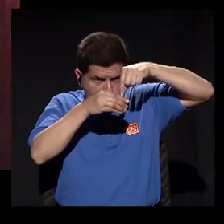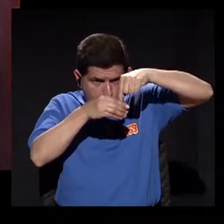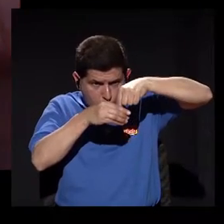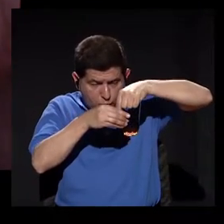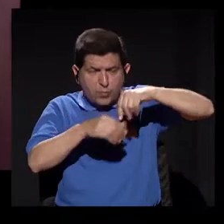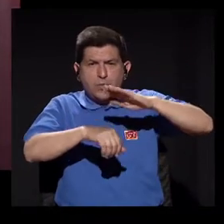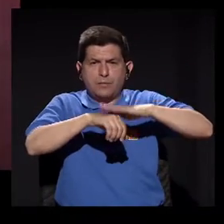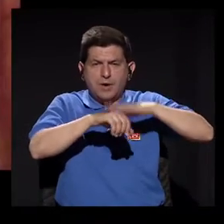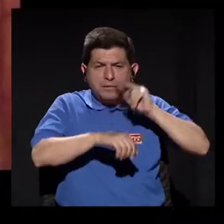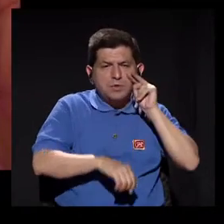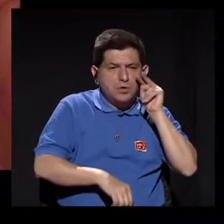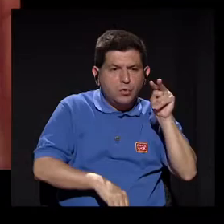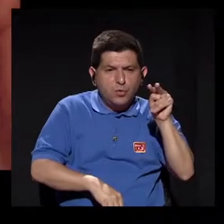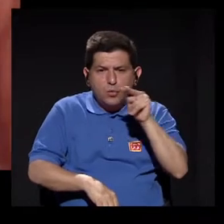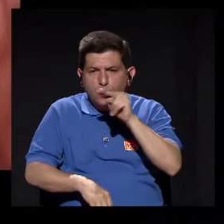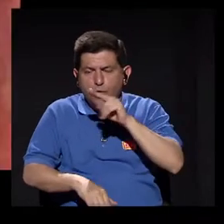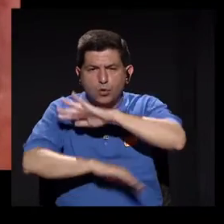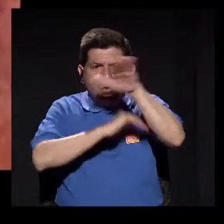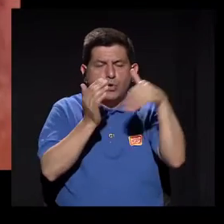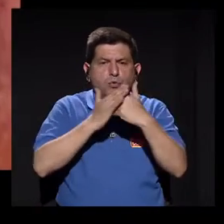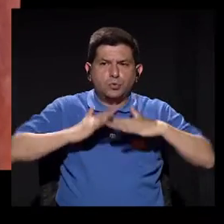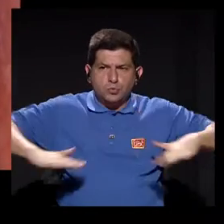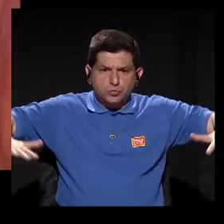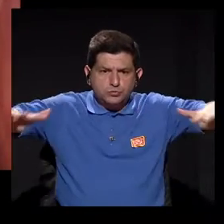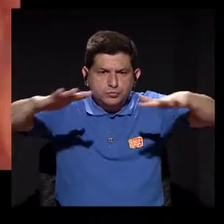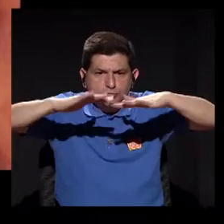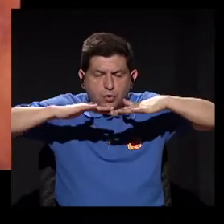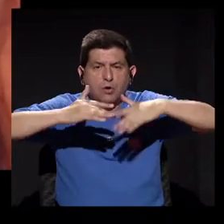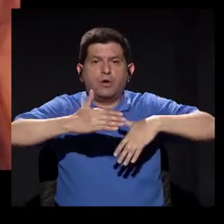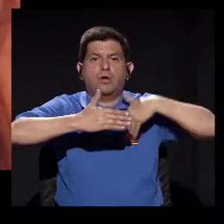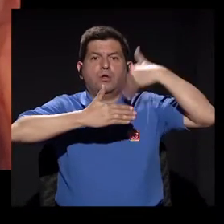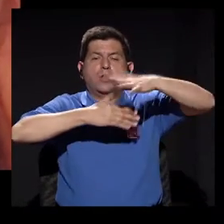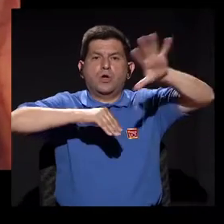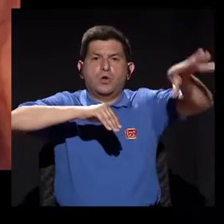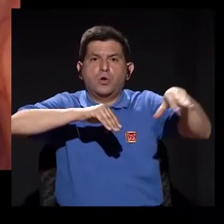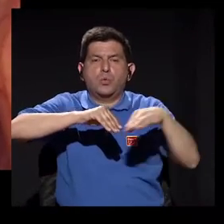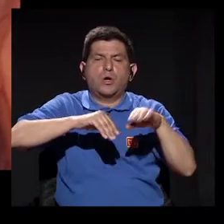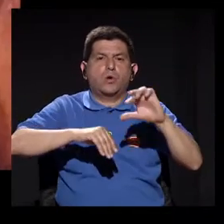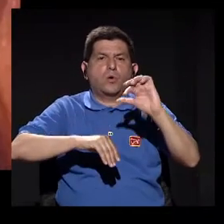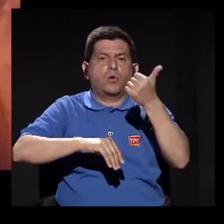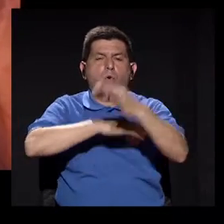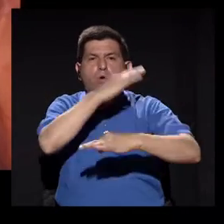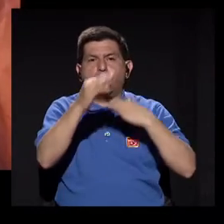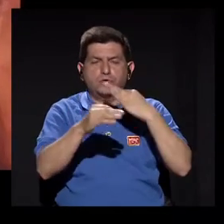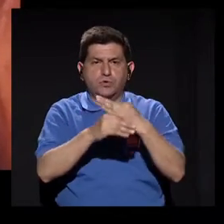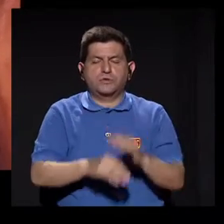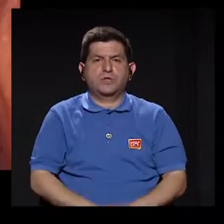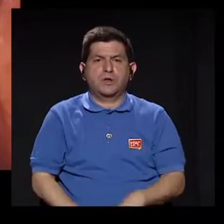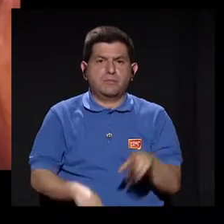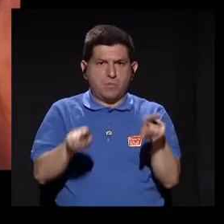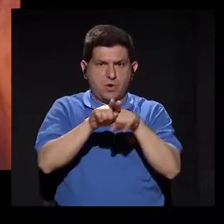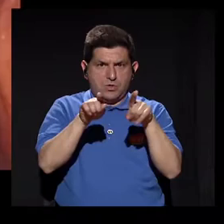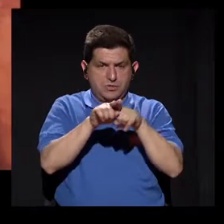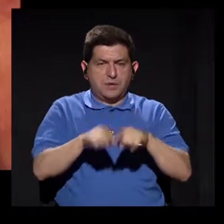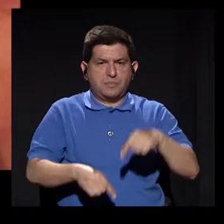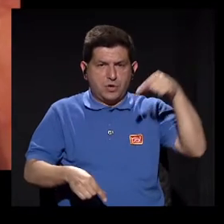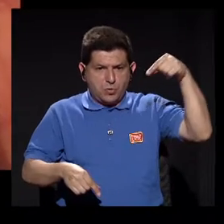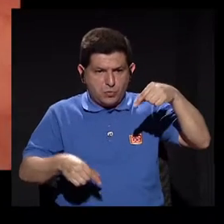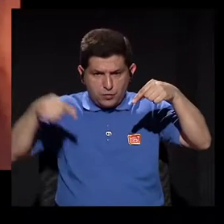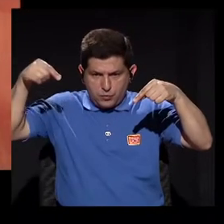que nos va a dar la visión de todo el espacio abdominal y luego agregamos otros trocars, otros